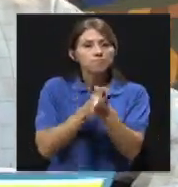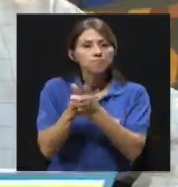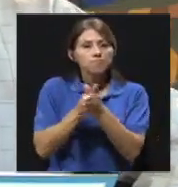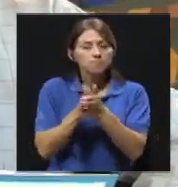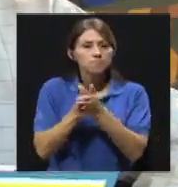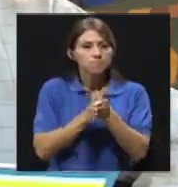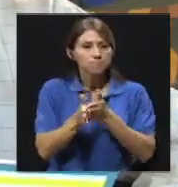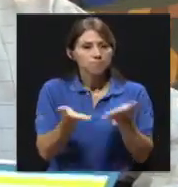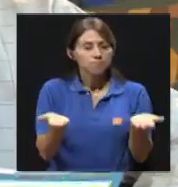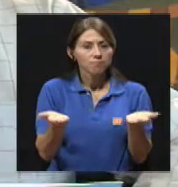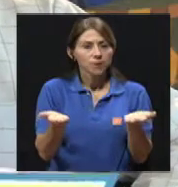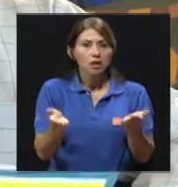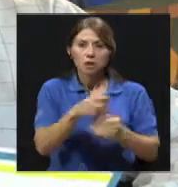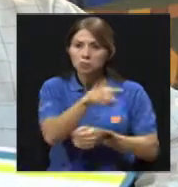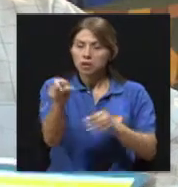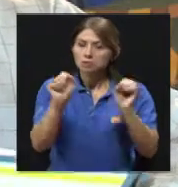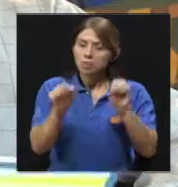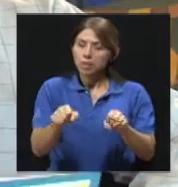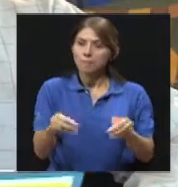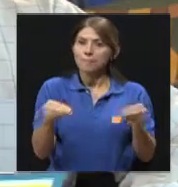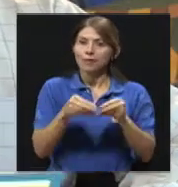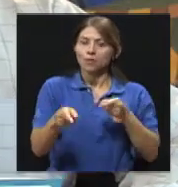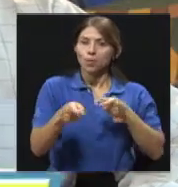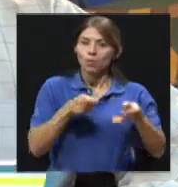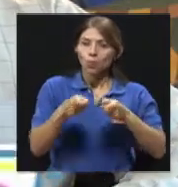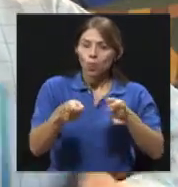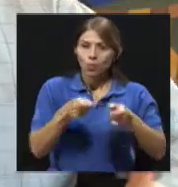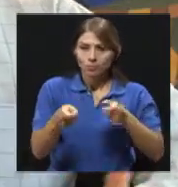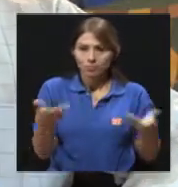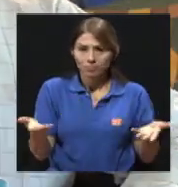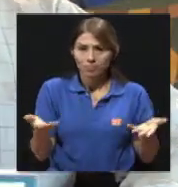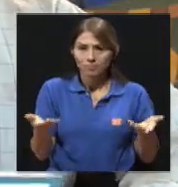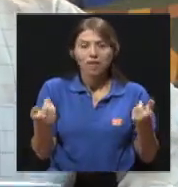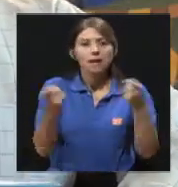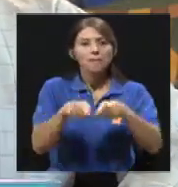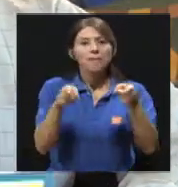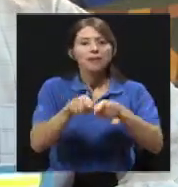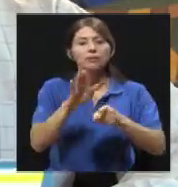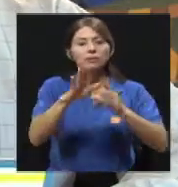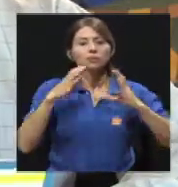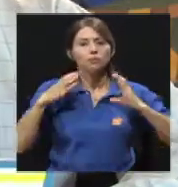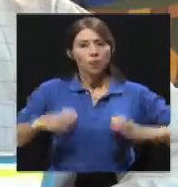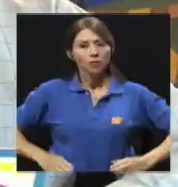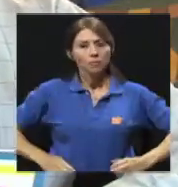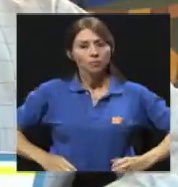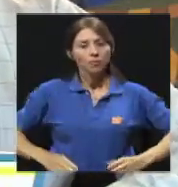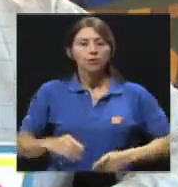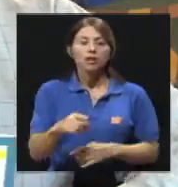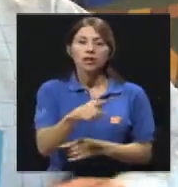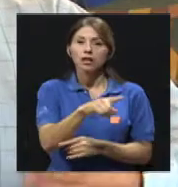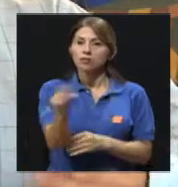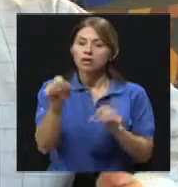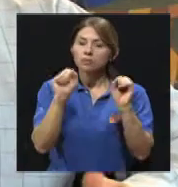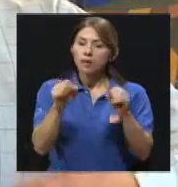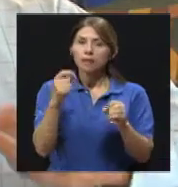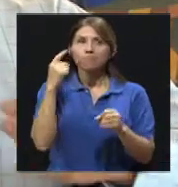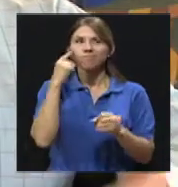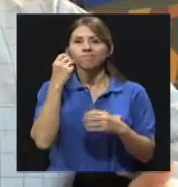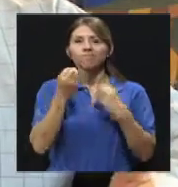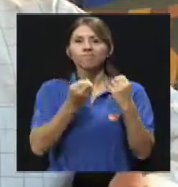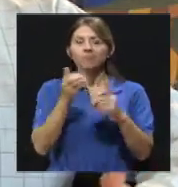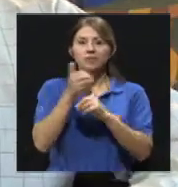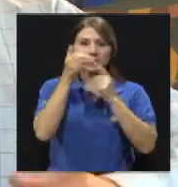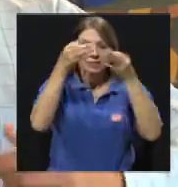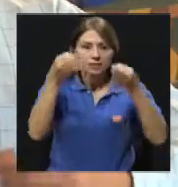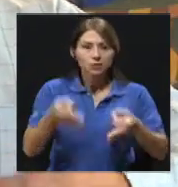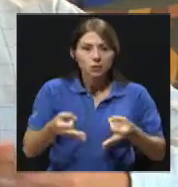poder tener mayor control de lo que pasa en sus cuerpos y que puedan tomar decisiones que les